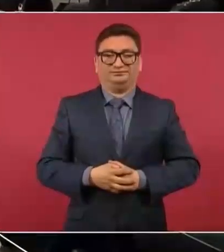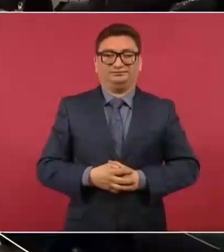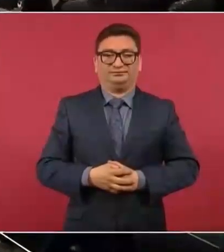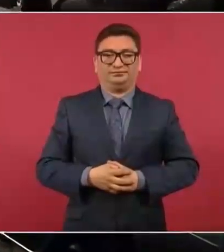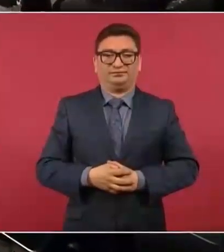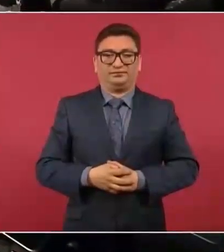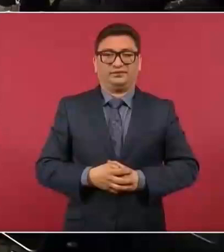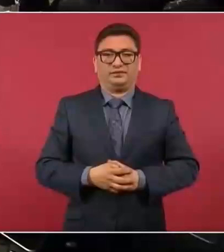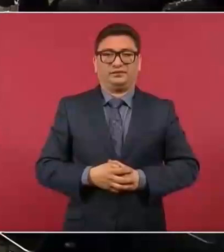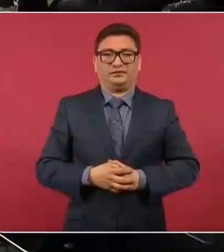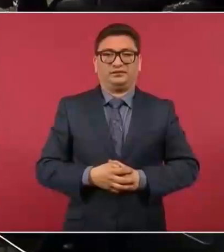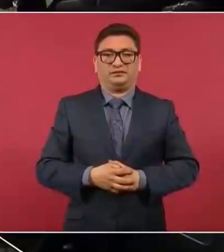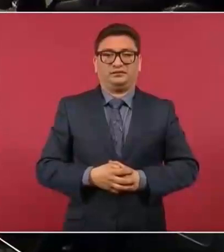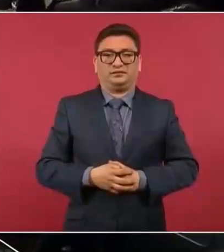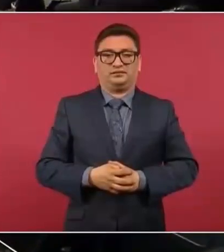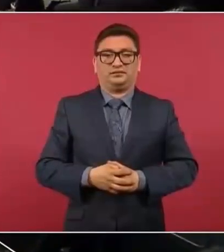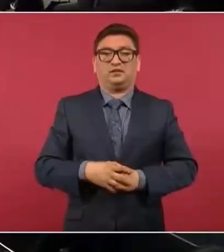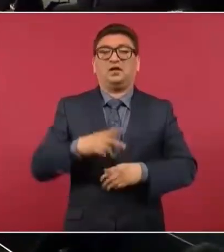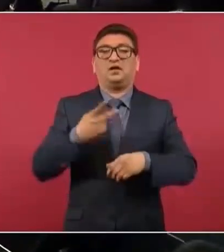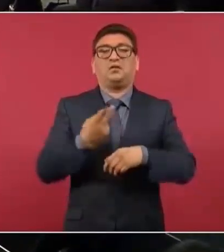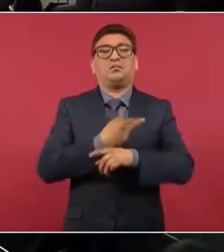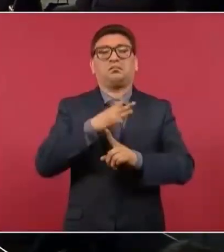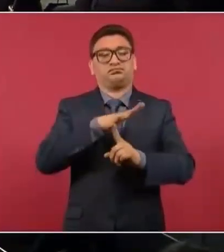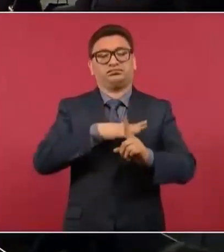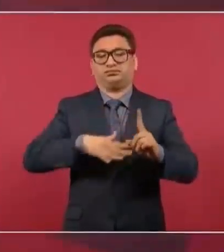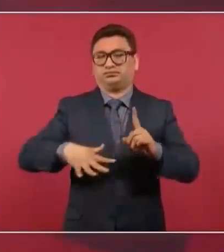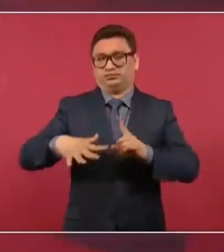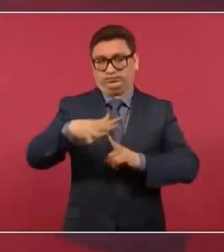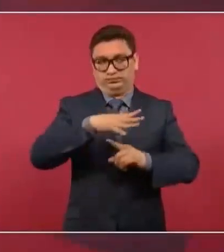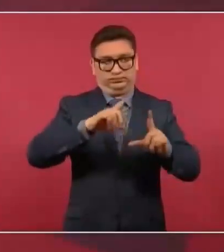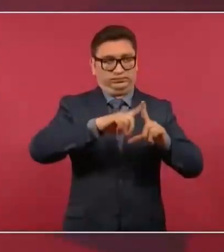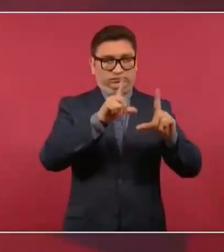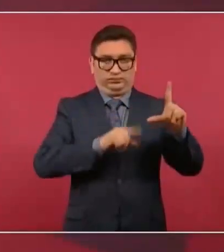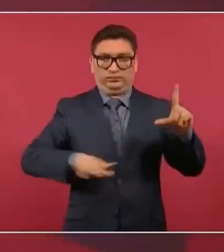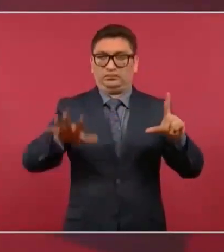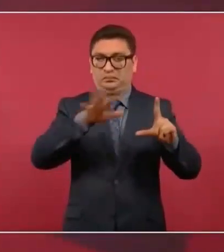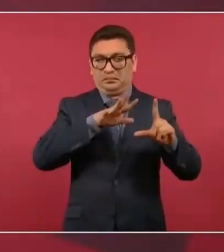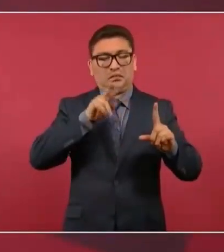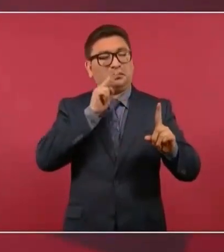de lo que está sucediendo en el país.